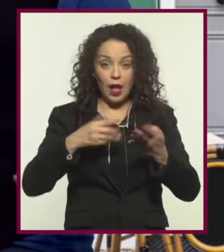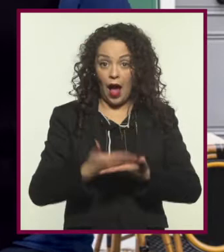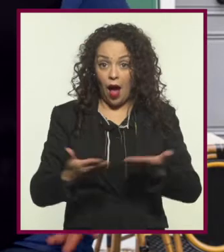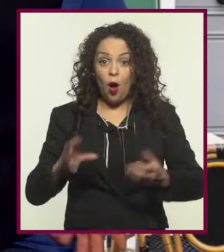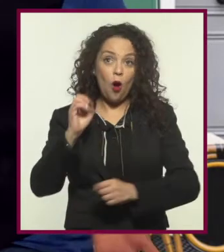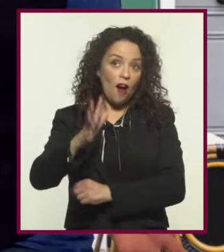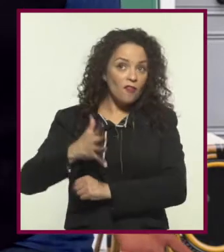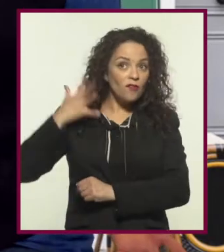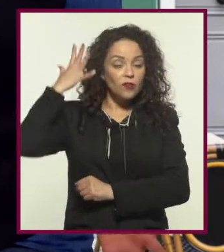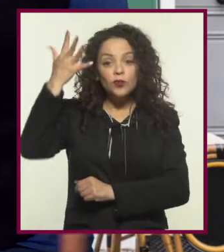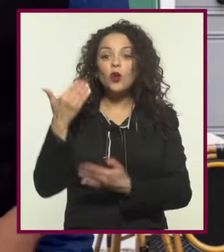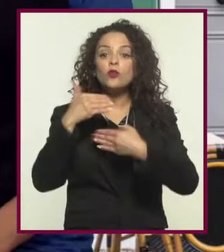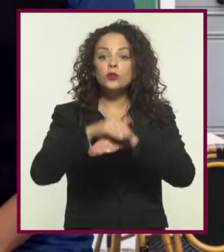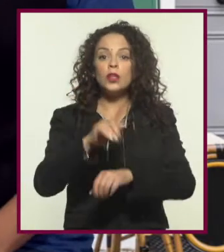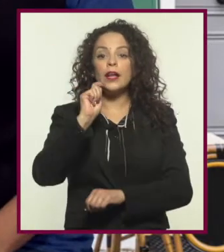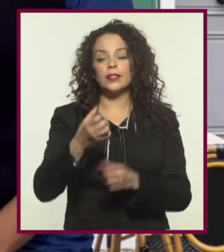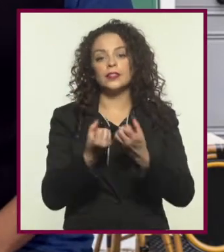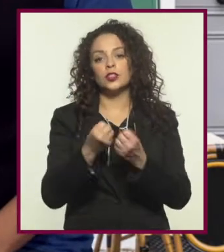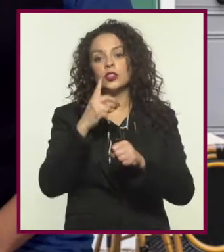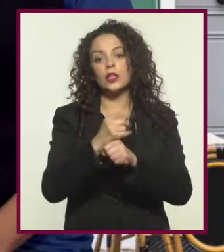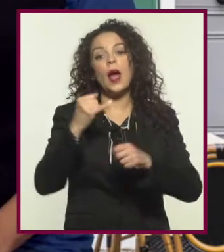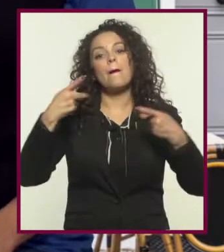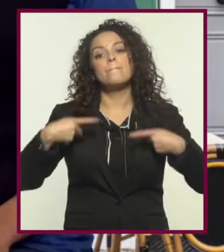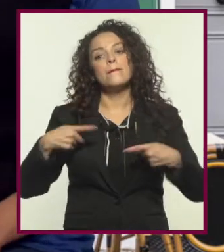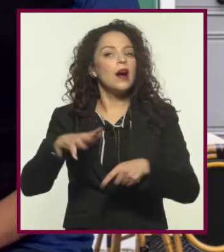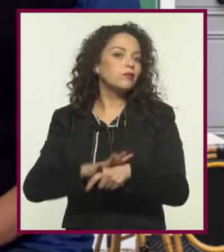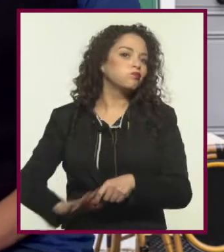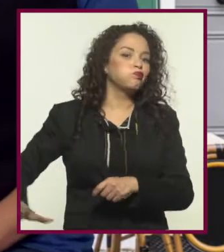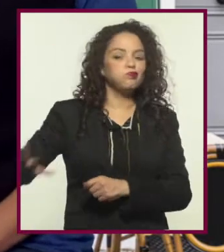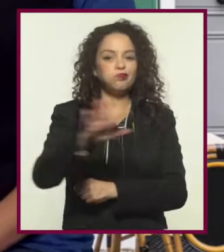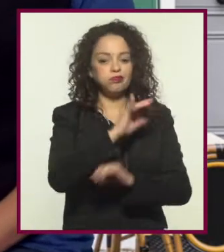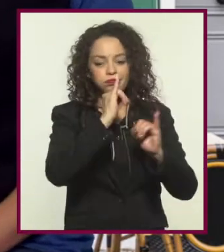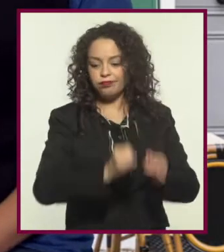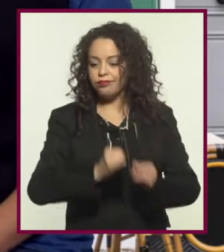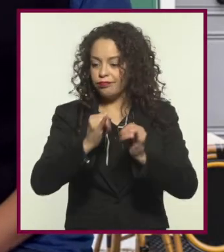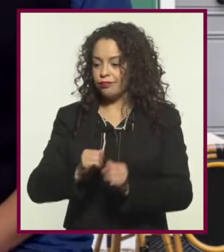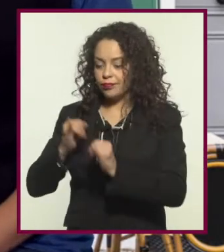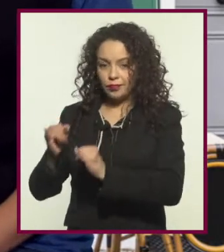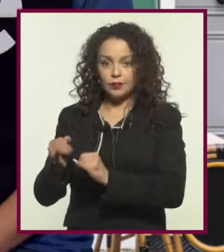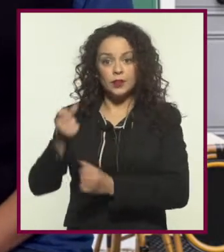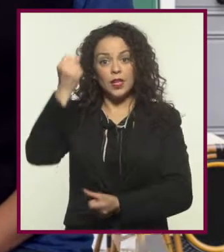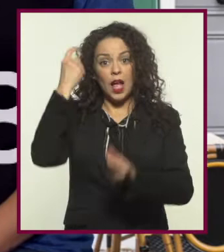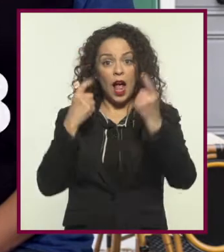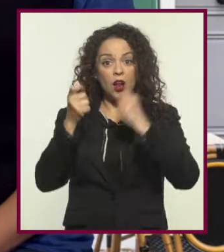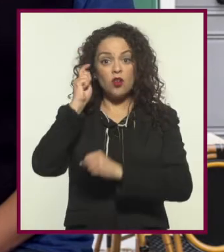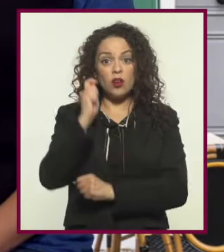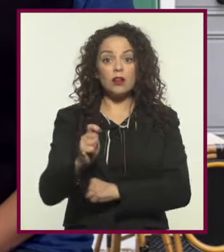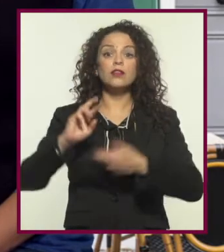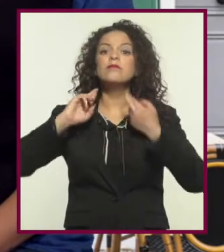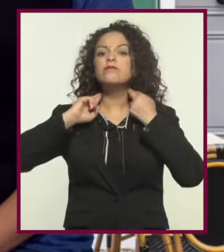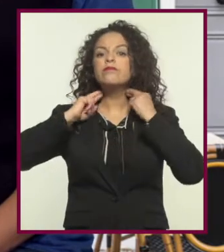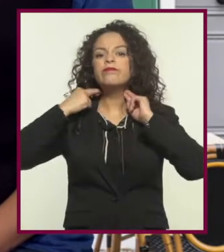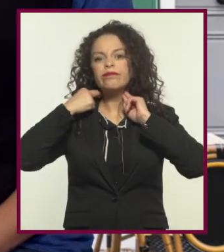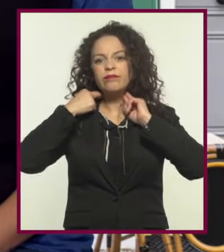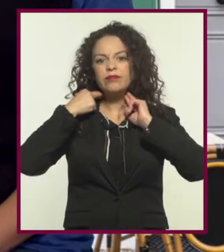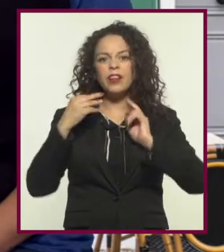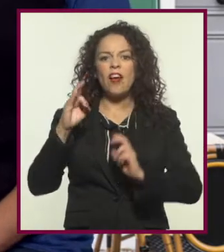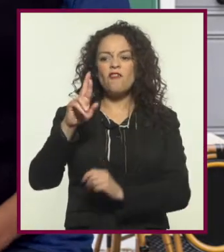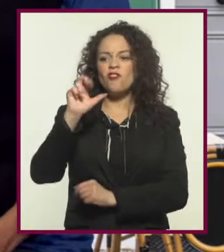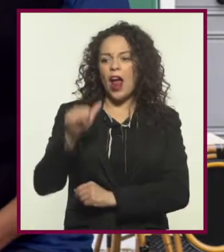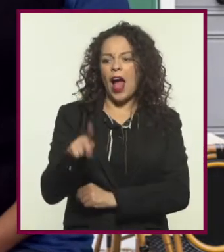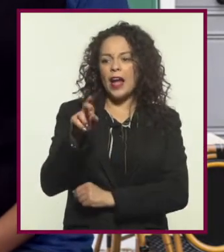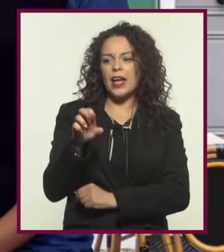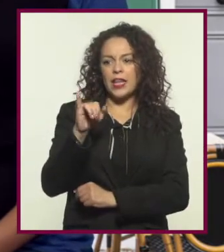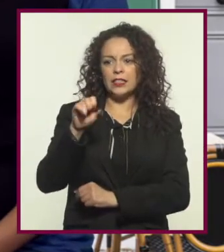presentes o futuros, sobre la sociedad y los individuos. Para algunos, Frankenstein, Franky para los cuates,